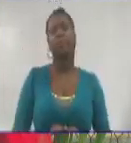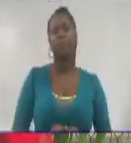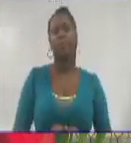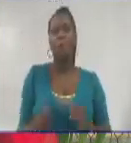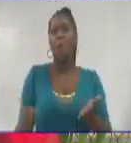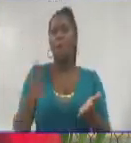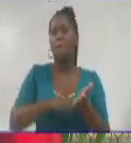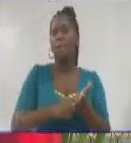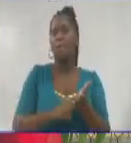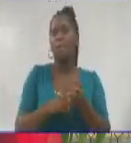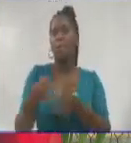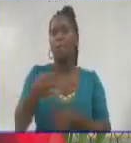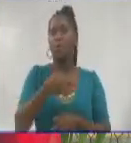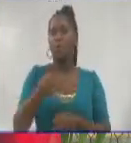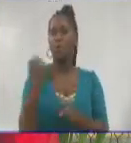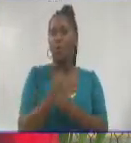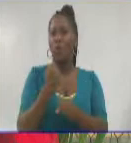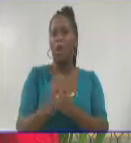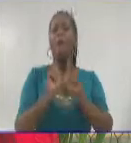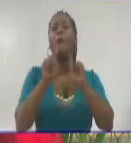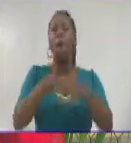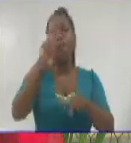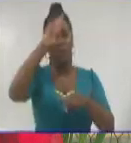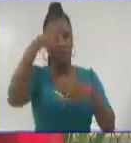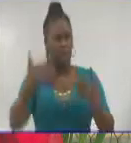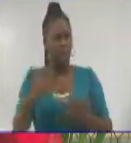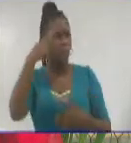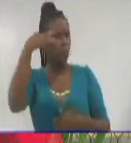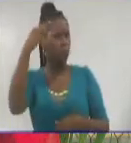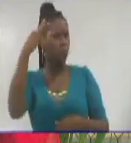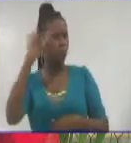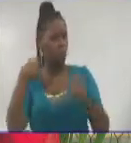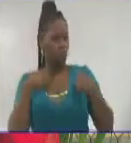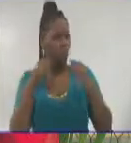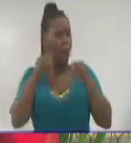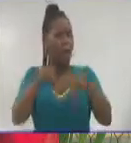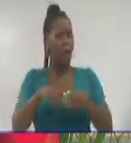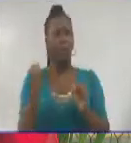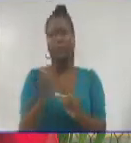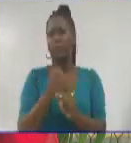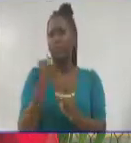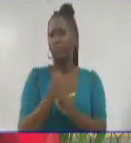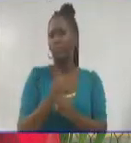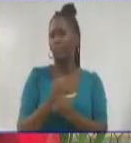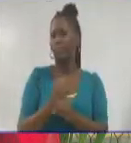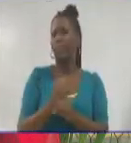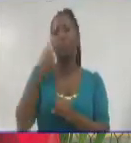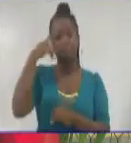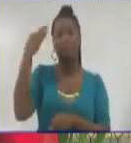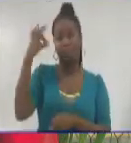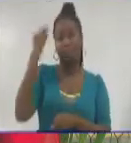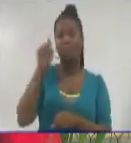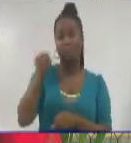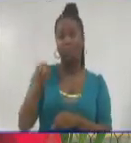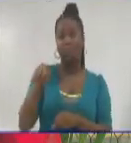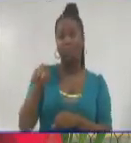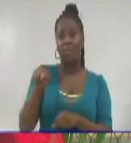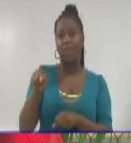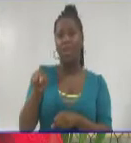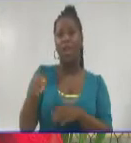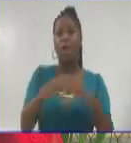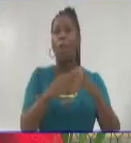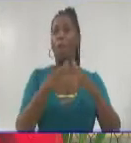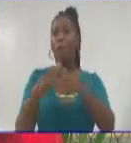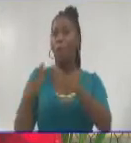municipio. Una vez en el municipio que inicio mi labor profesional como psicóloga de la salud, en la circuncrición inician